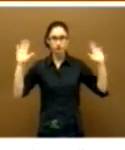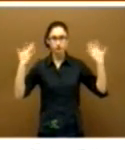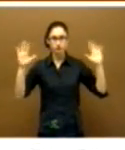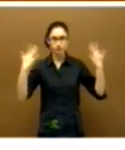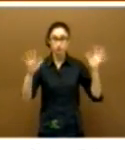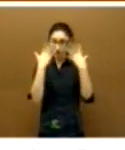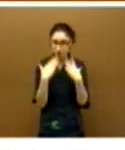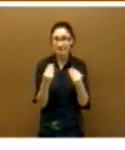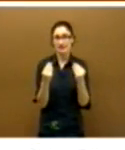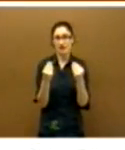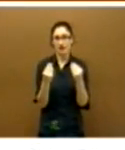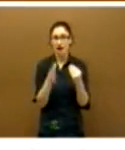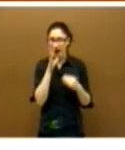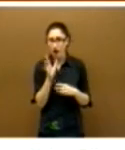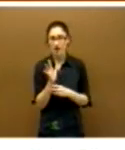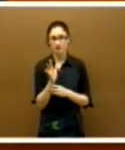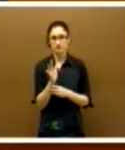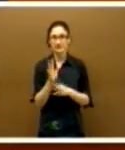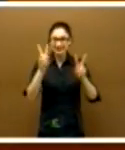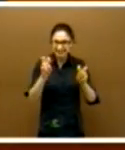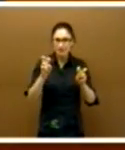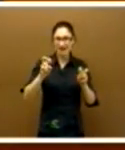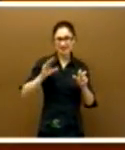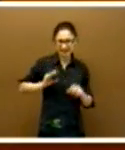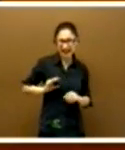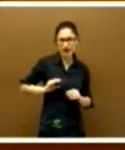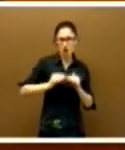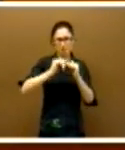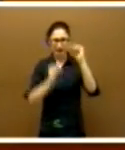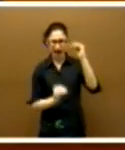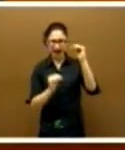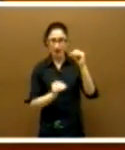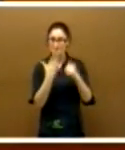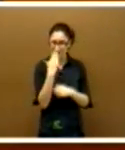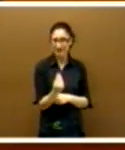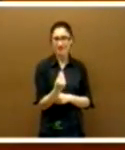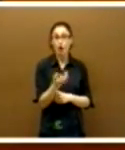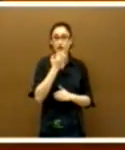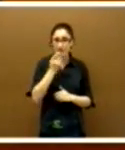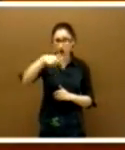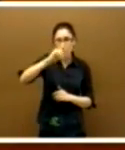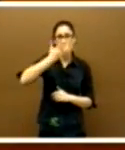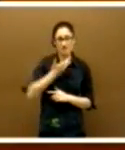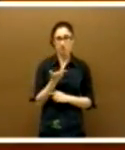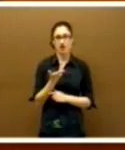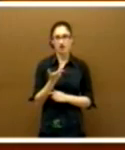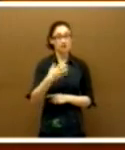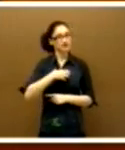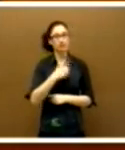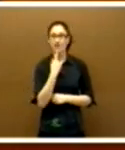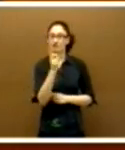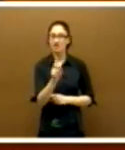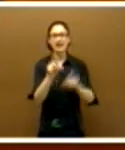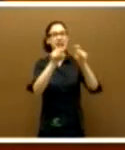¿Entienden ahora la brecha salarial con un ejemplo que conocen? Y no podemos decir a la